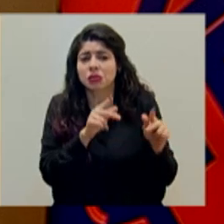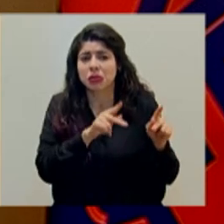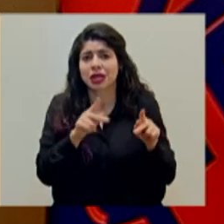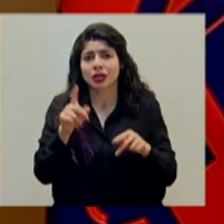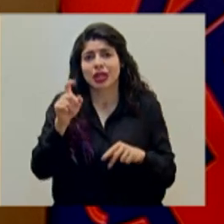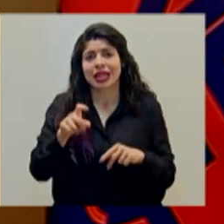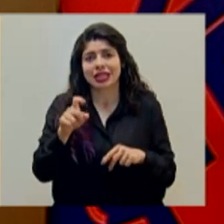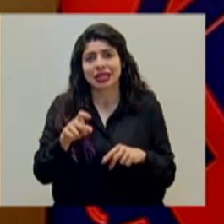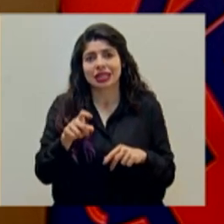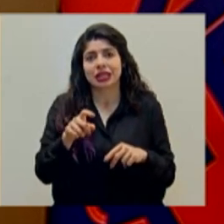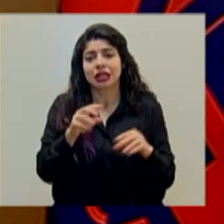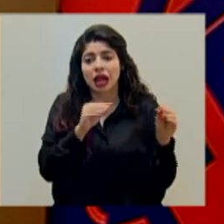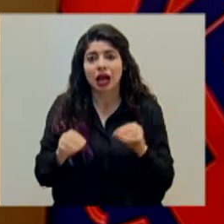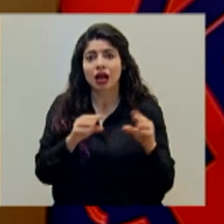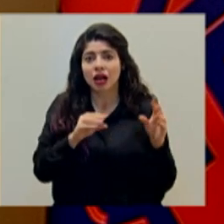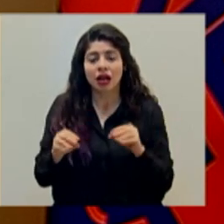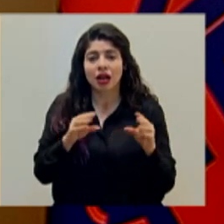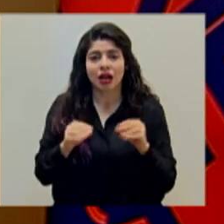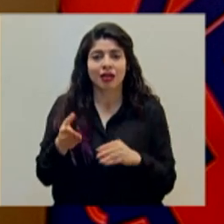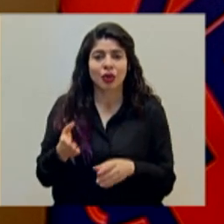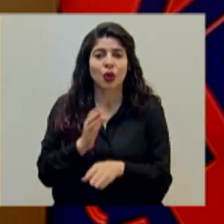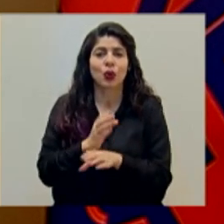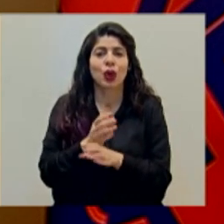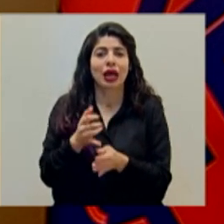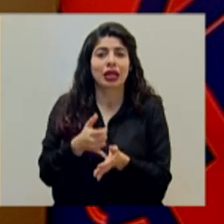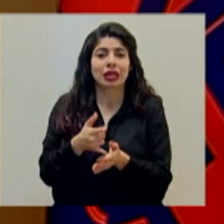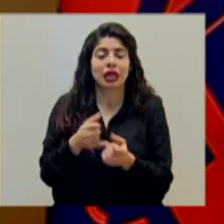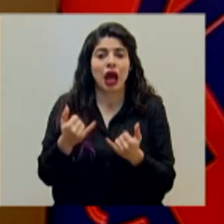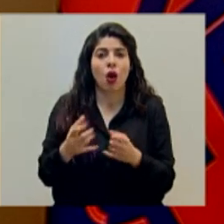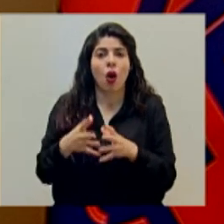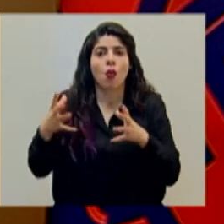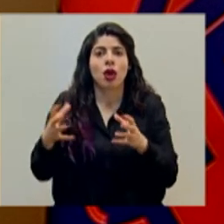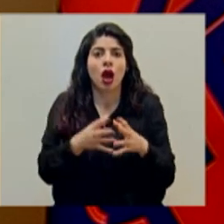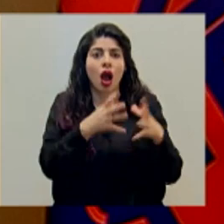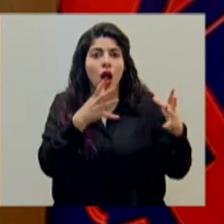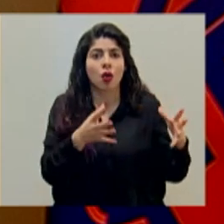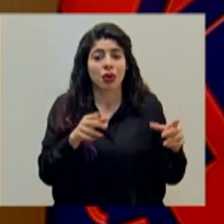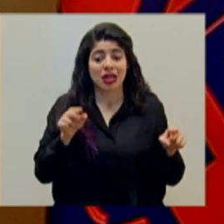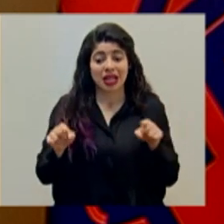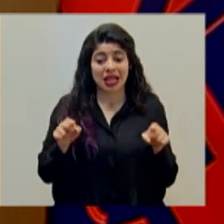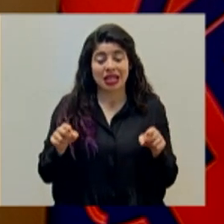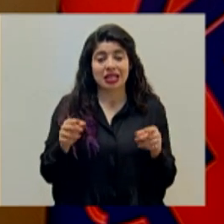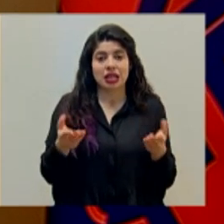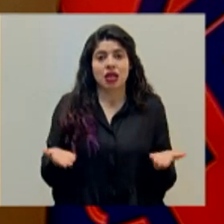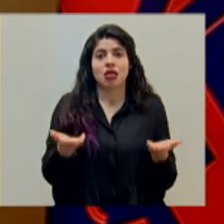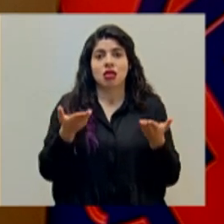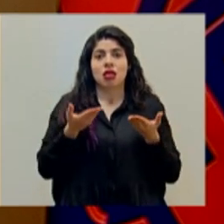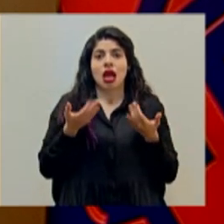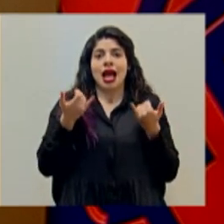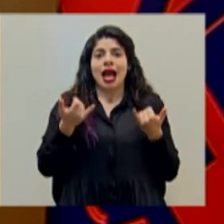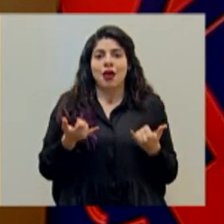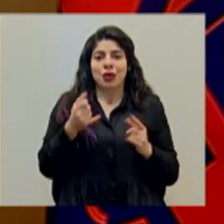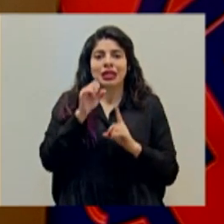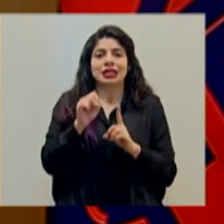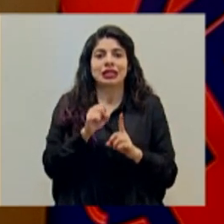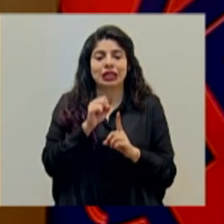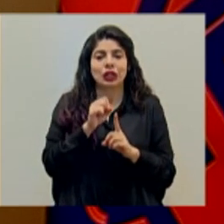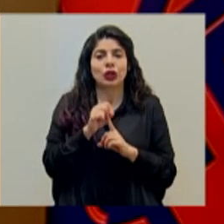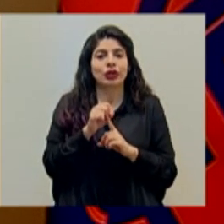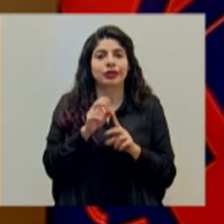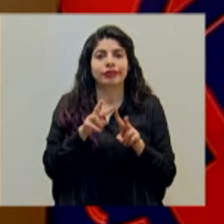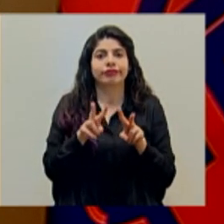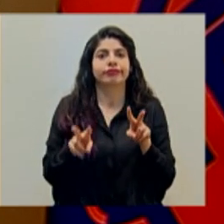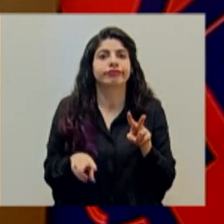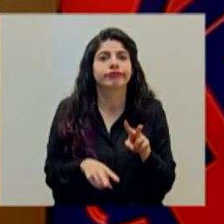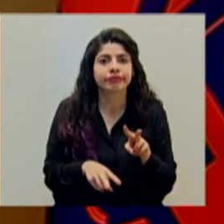requerido o que requieren cuidados críticos. Esto nos lleva entonces o nos pone en una posición de desventaja